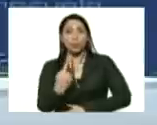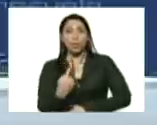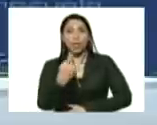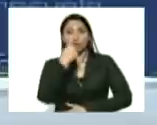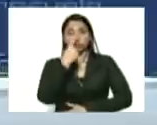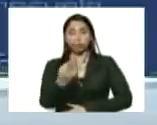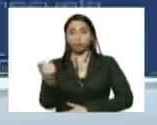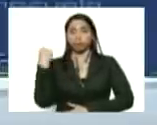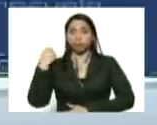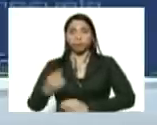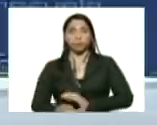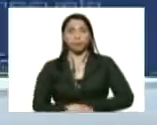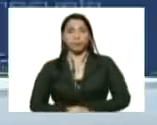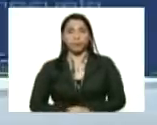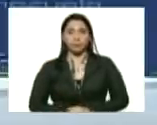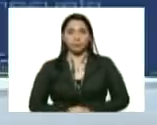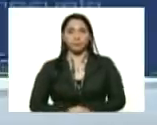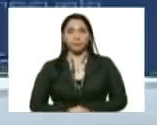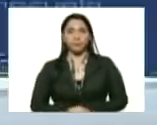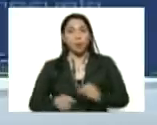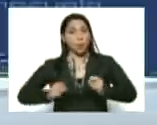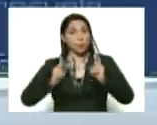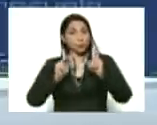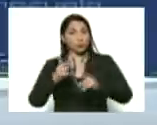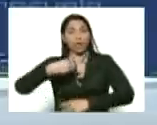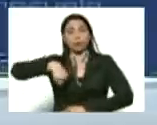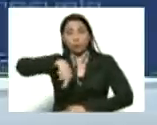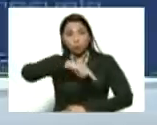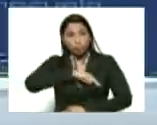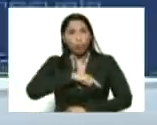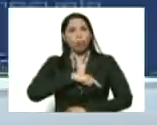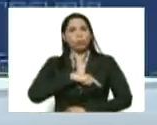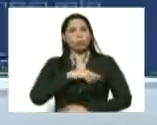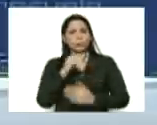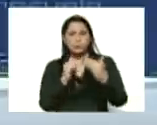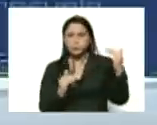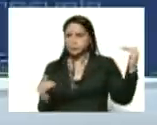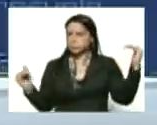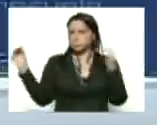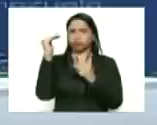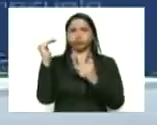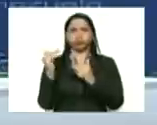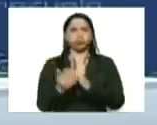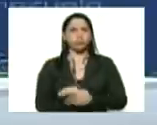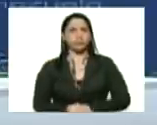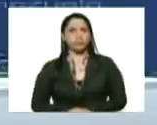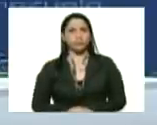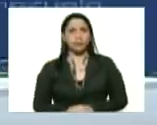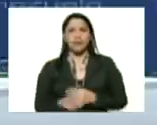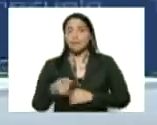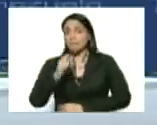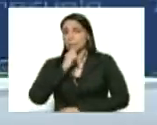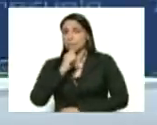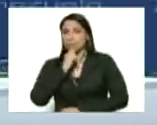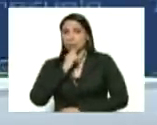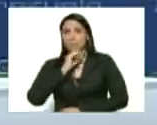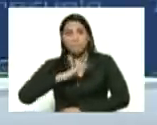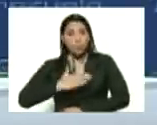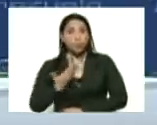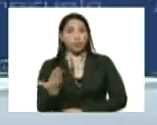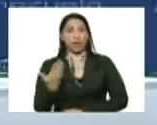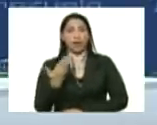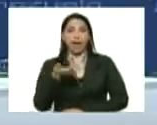es la oportunidad para nosotros remontar las dificultades que pudiera haber en